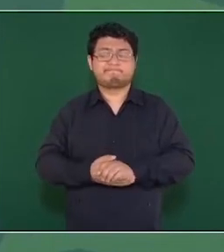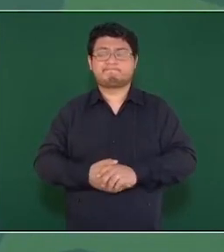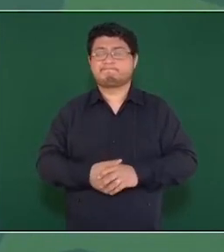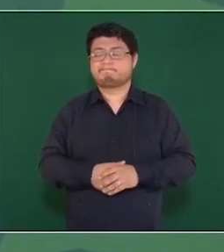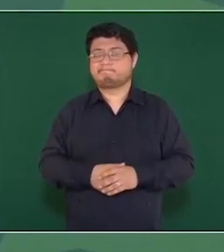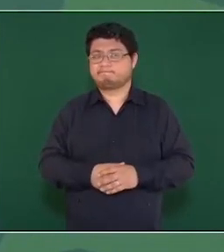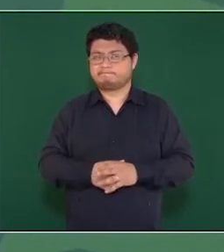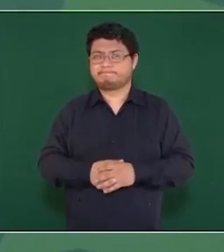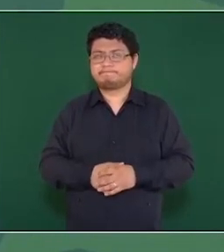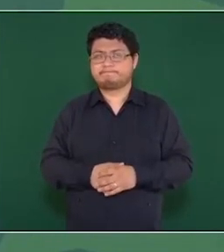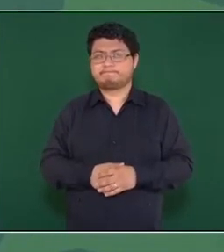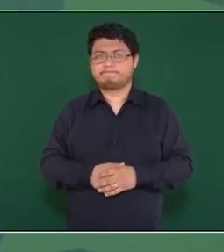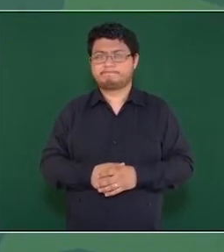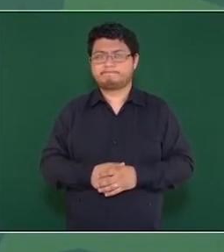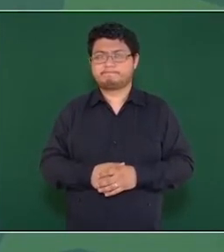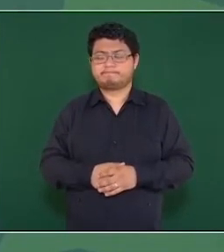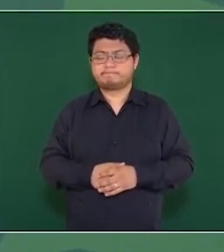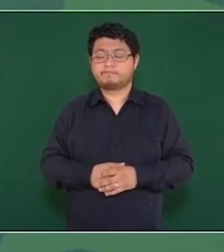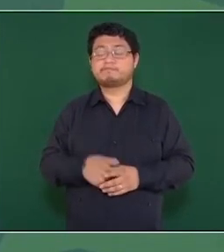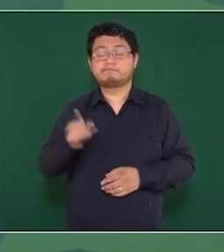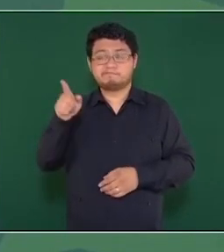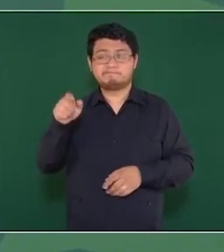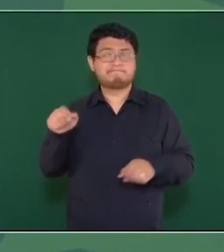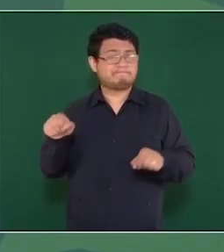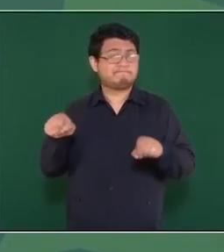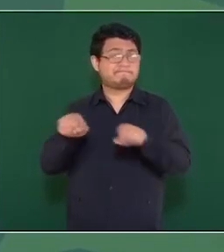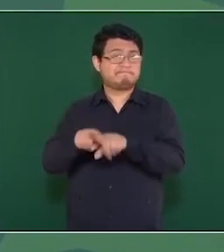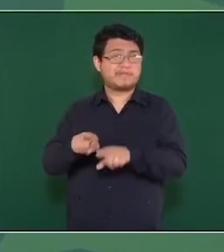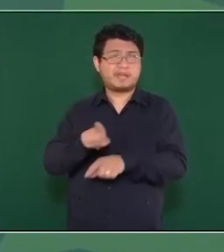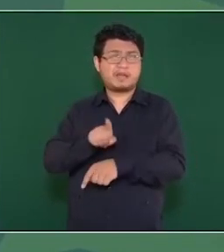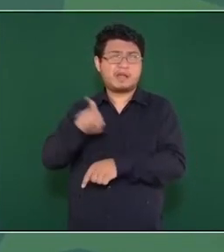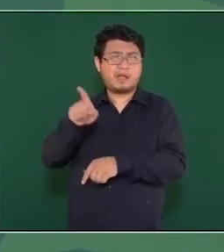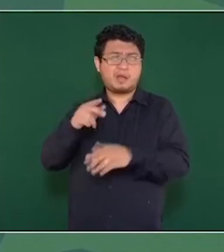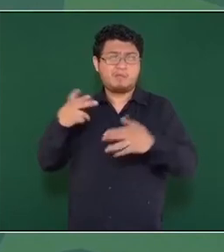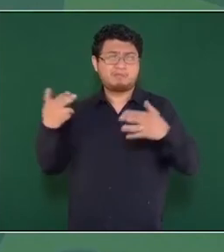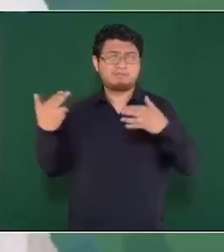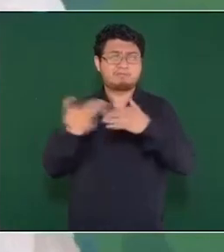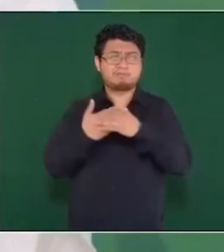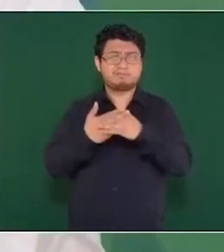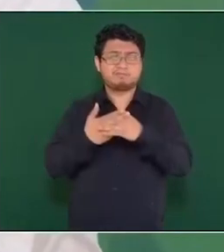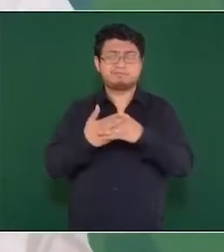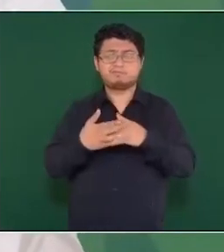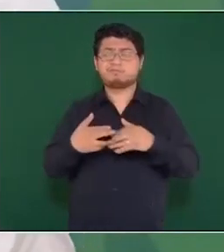también ahí se asesinó al